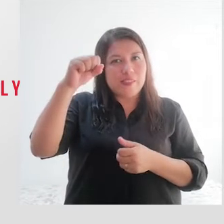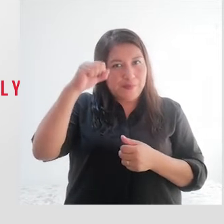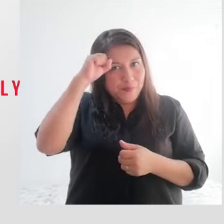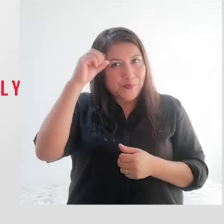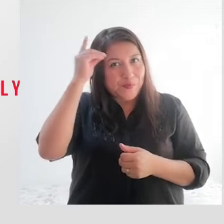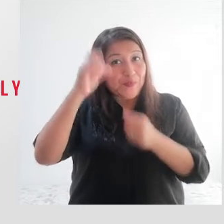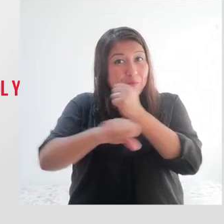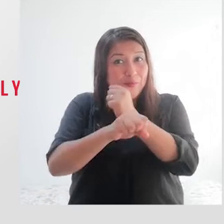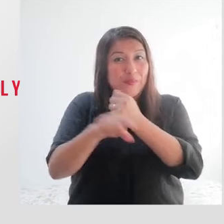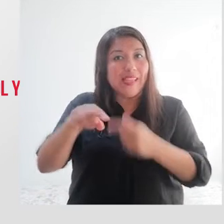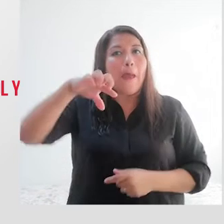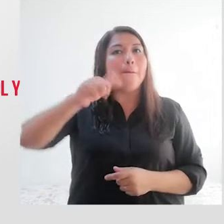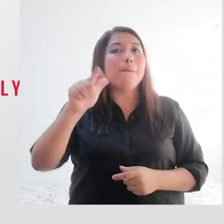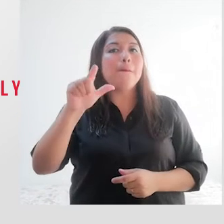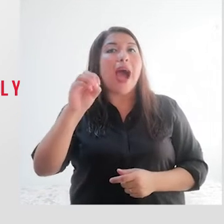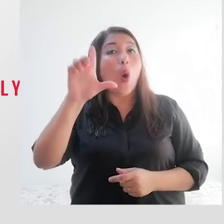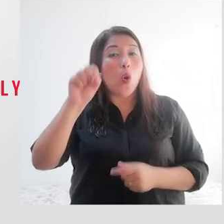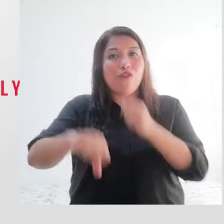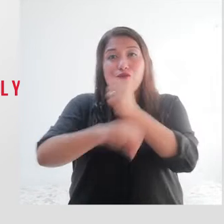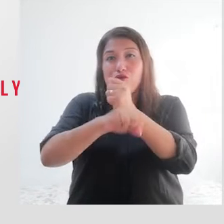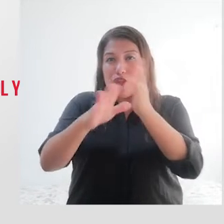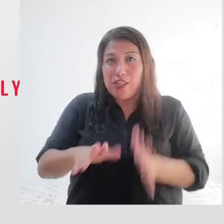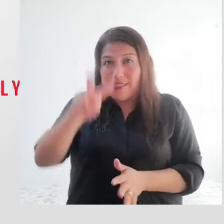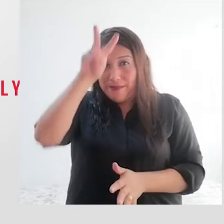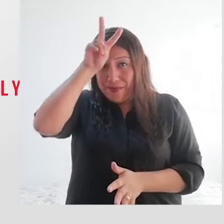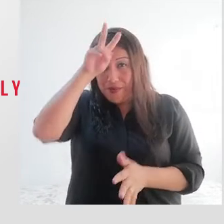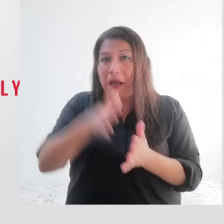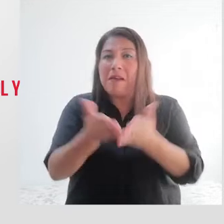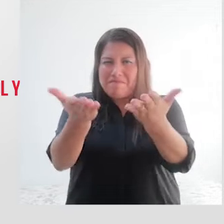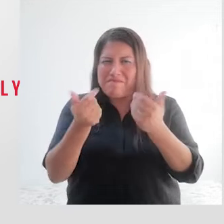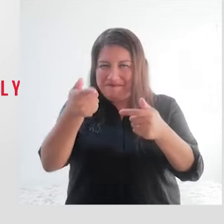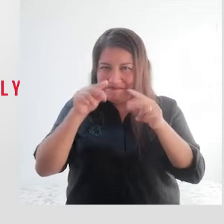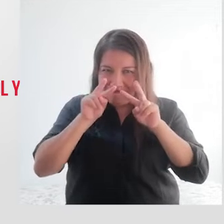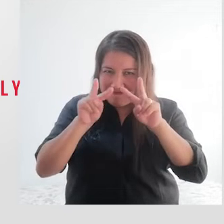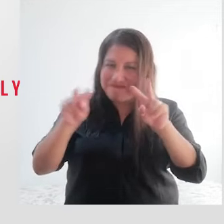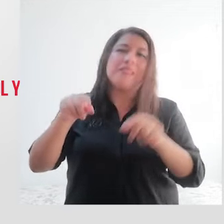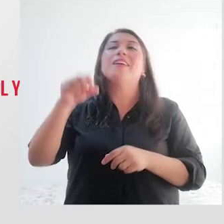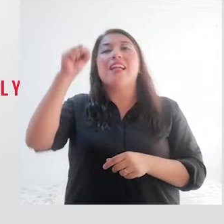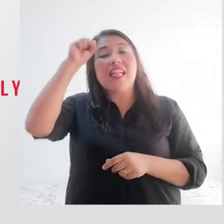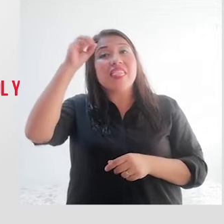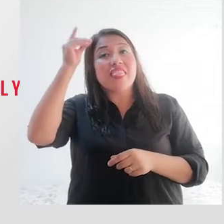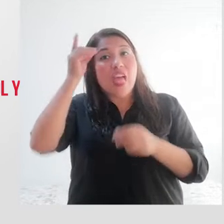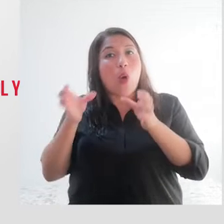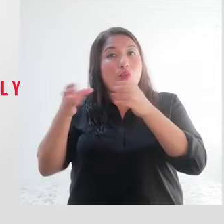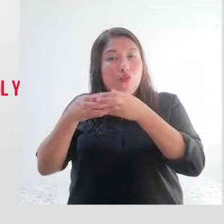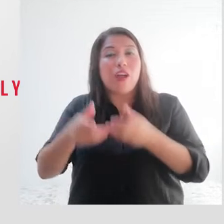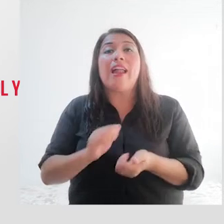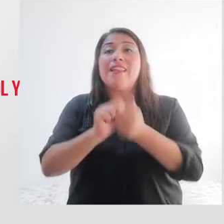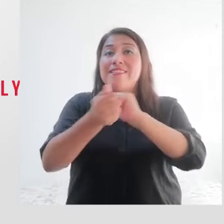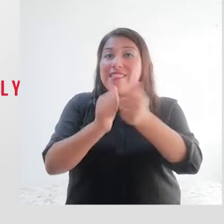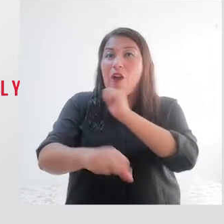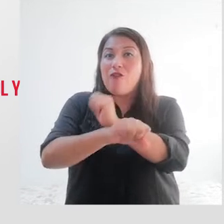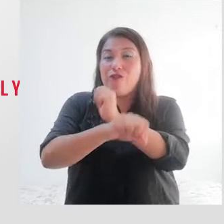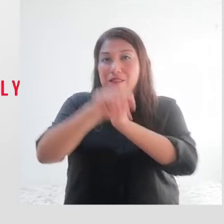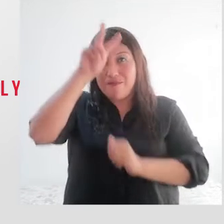futsal, Paolo Guerrero. Así que los invitamos. Nuevamente síganos en nuestras redes, el colectivo Down Perú, la selección